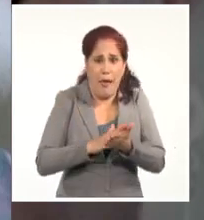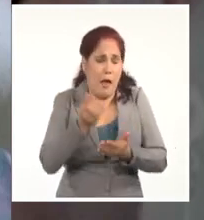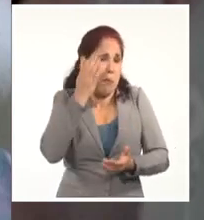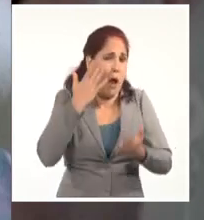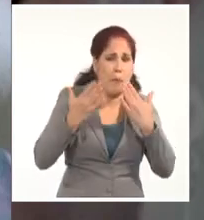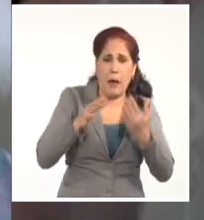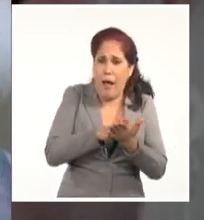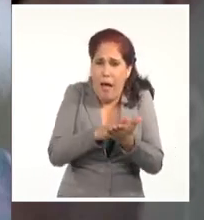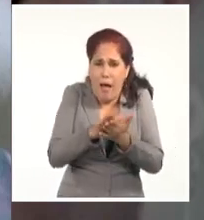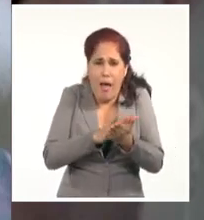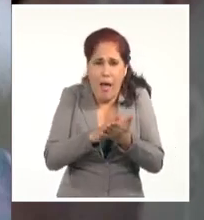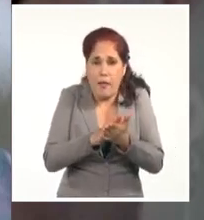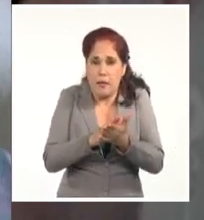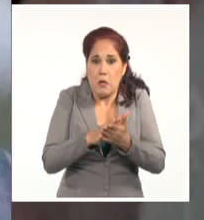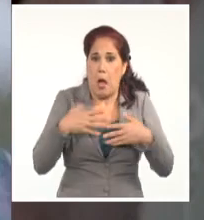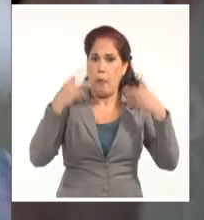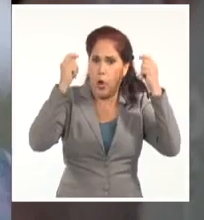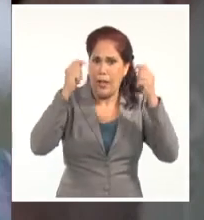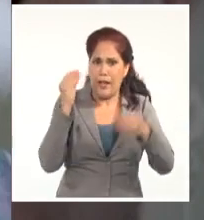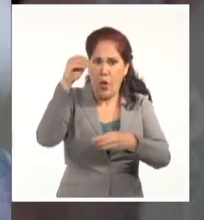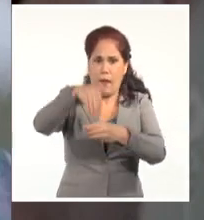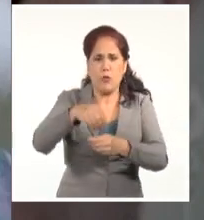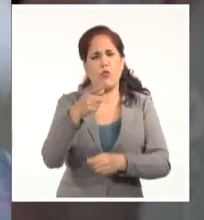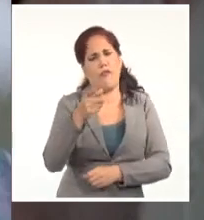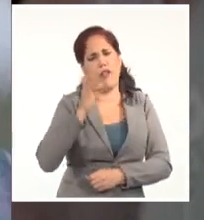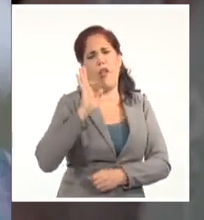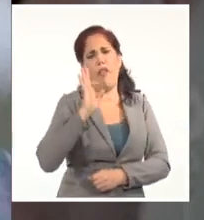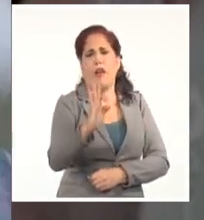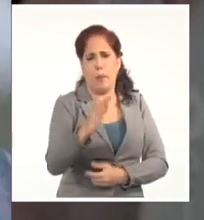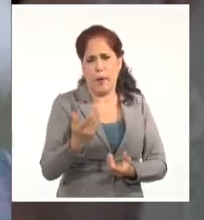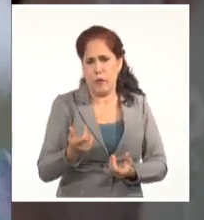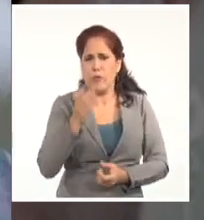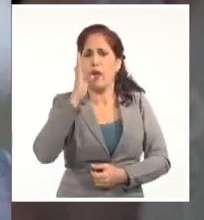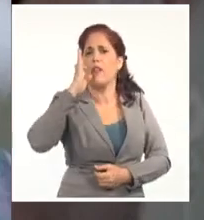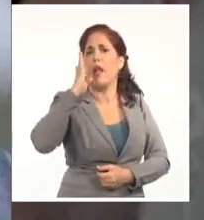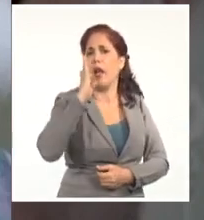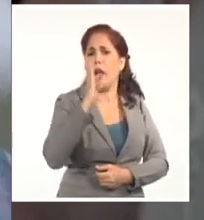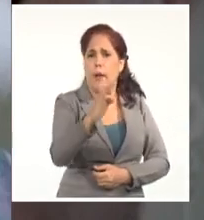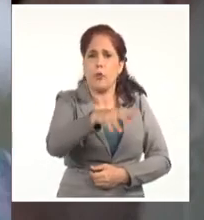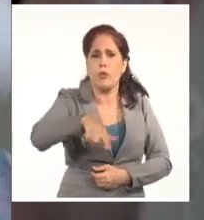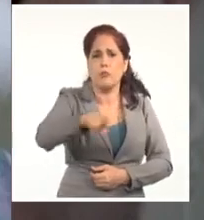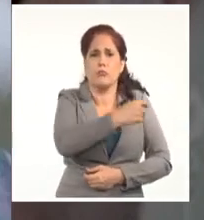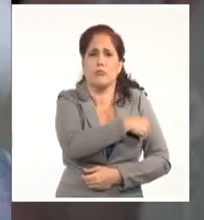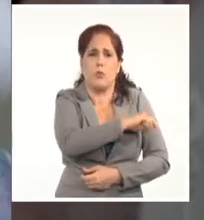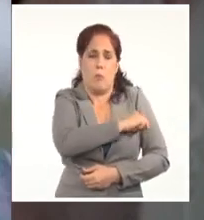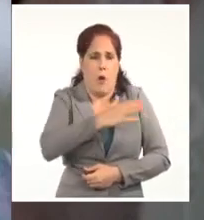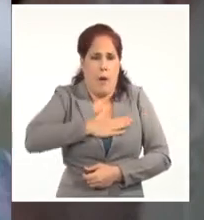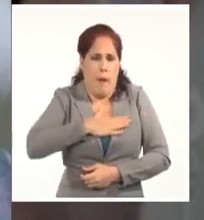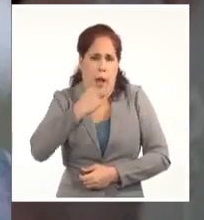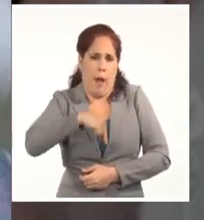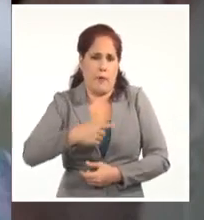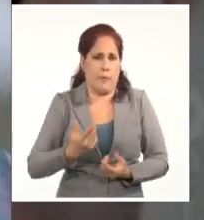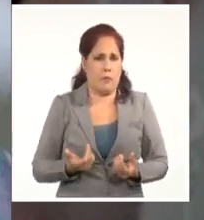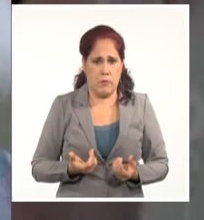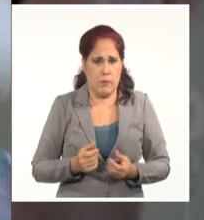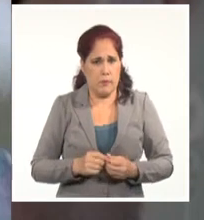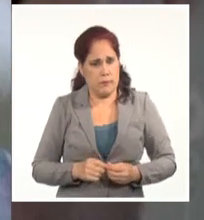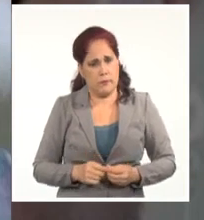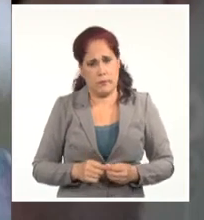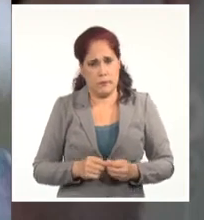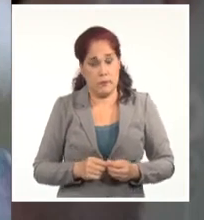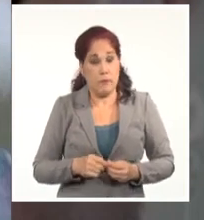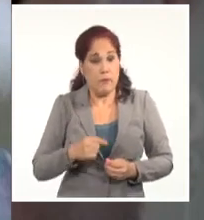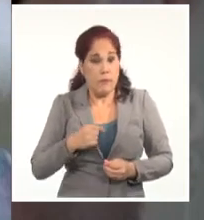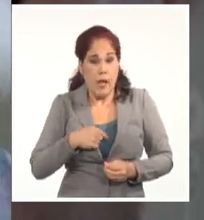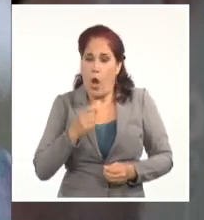con nadie, yo no me meto en nadie. Yo quiero decir que es una falta de respeto, una falta de respeto hacia mi persona. Que nadie